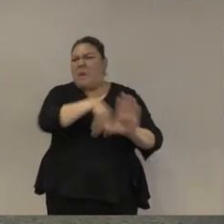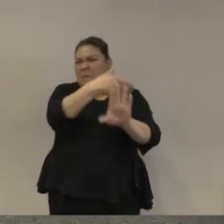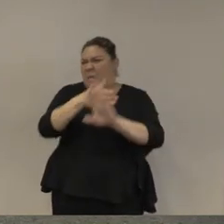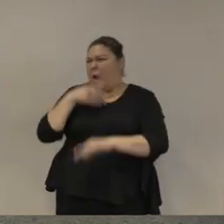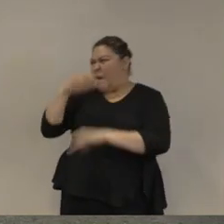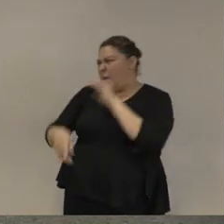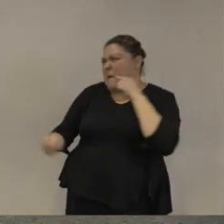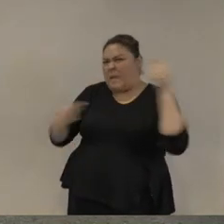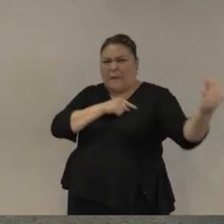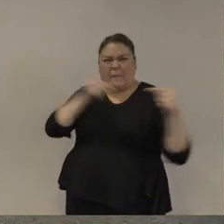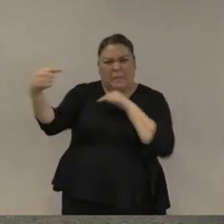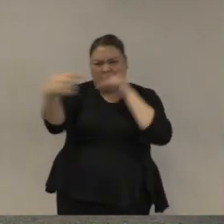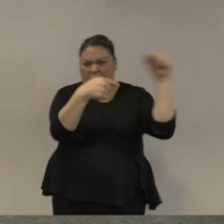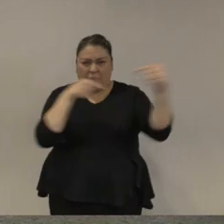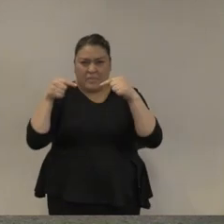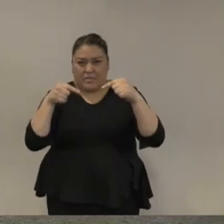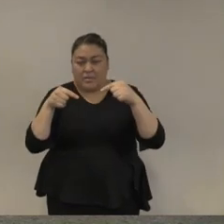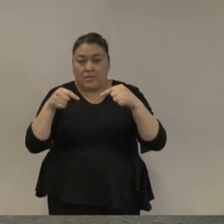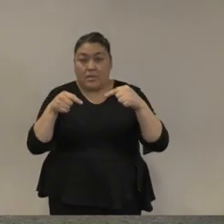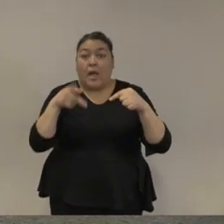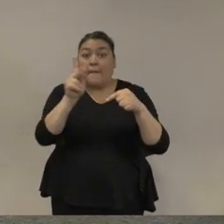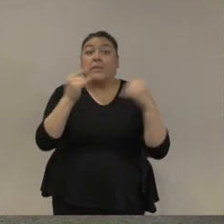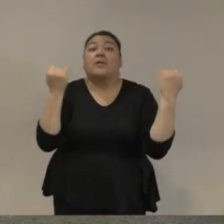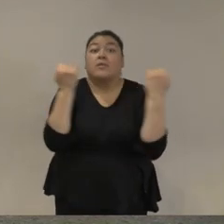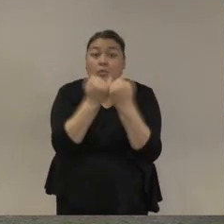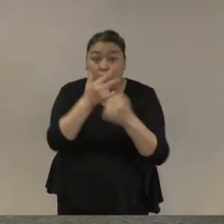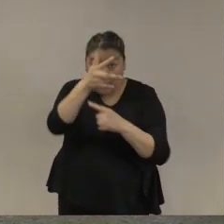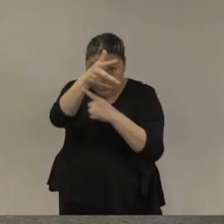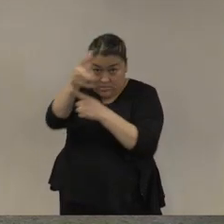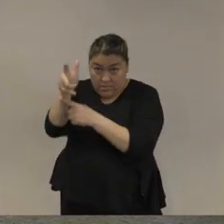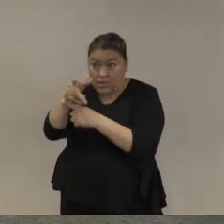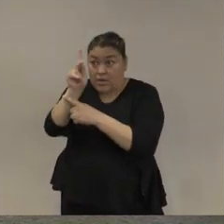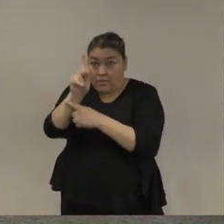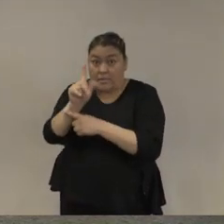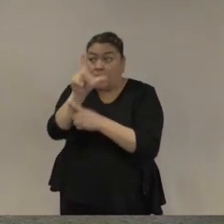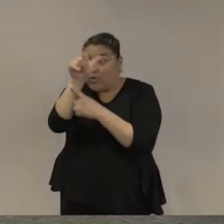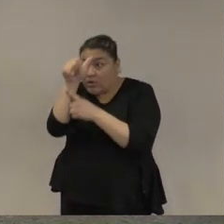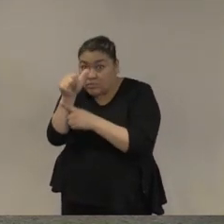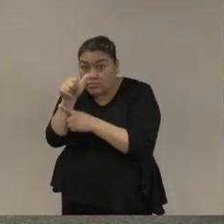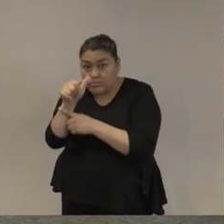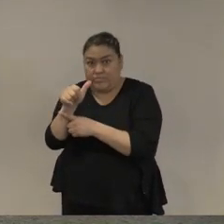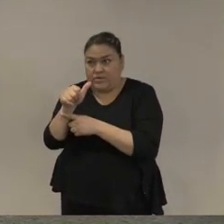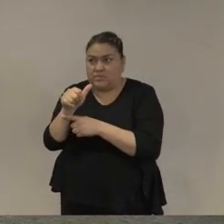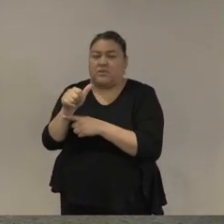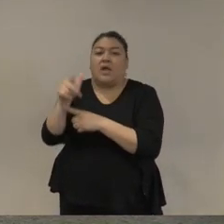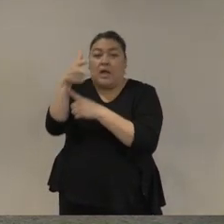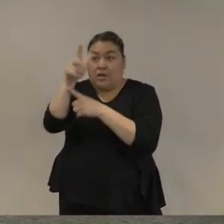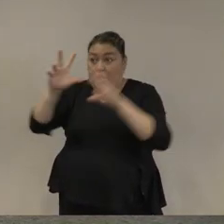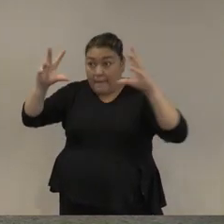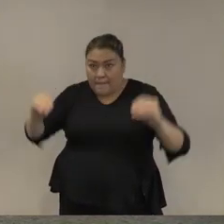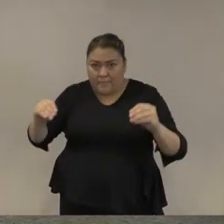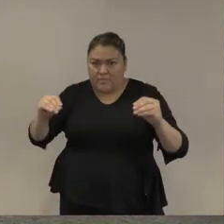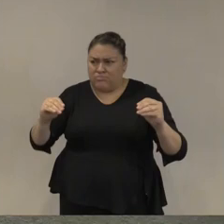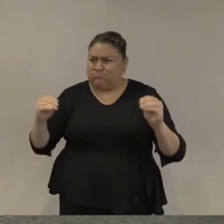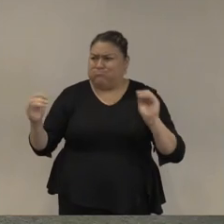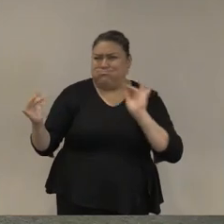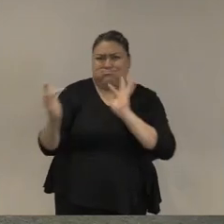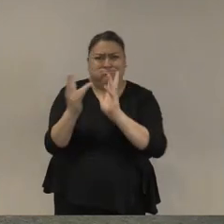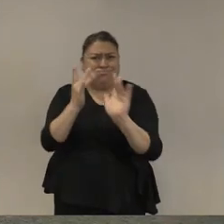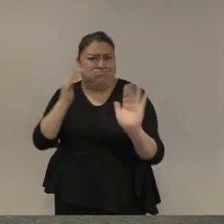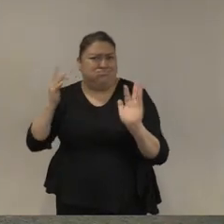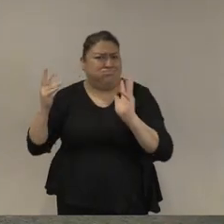ya no importa al aire lo que pasaba alrededor de o sea algún día que lo podamos platicar lo platicaremos pero lo que pasaba alrededor de